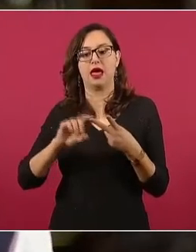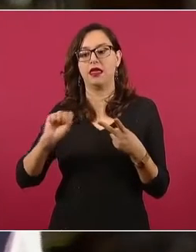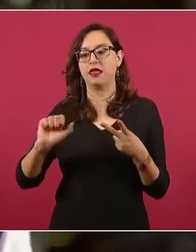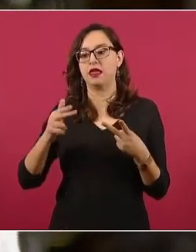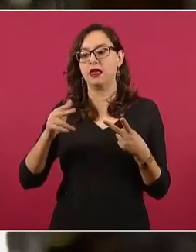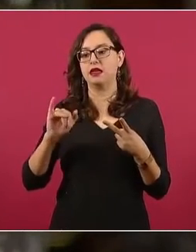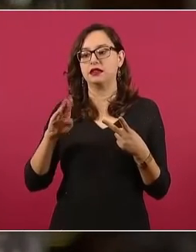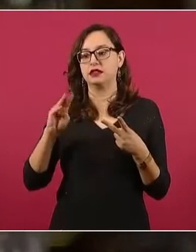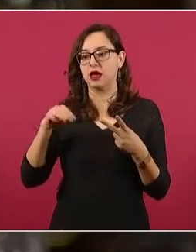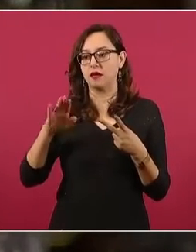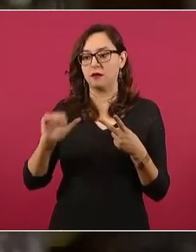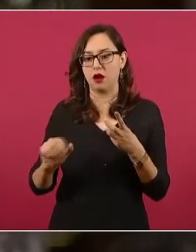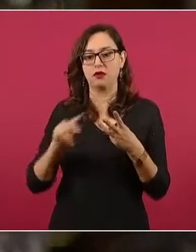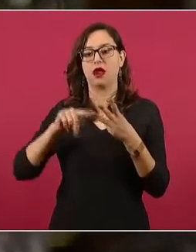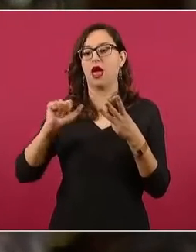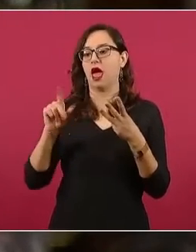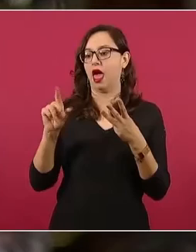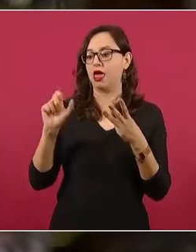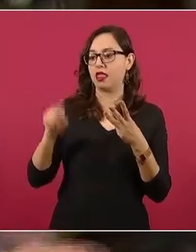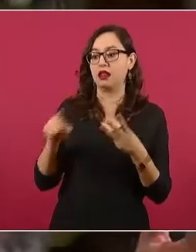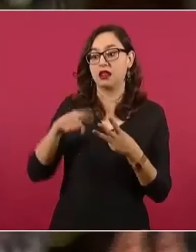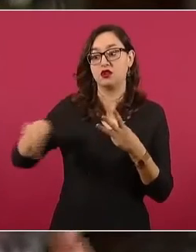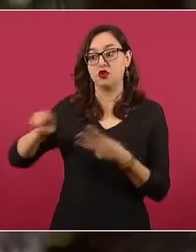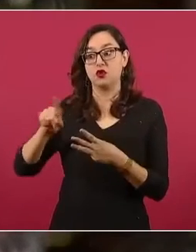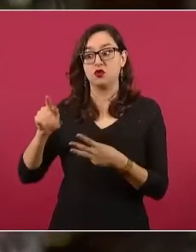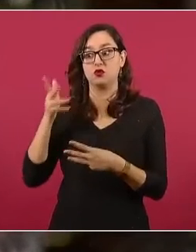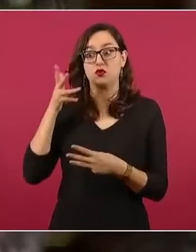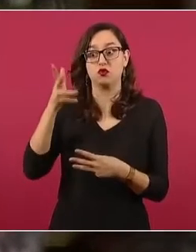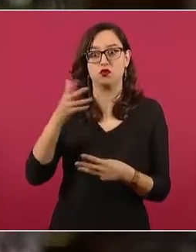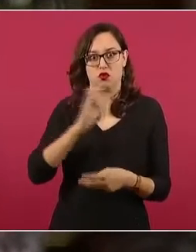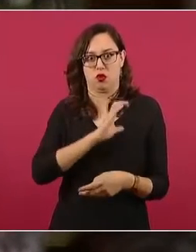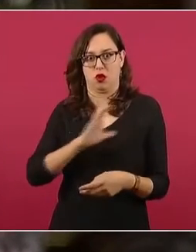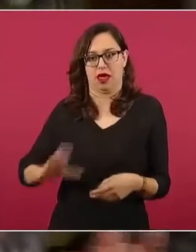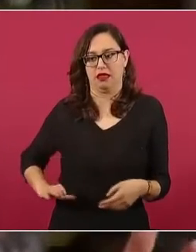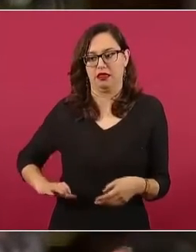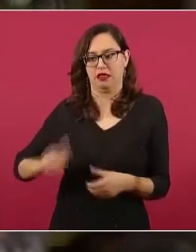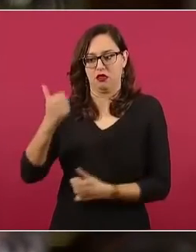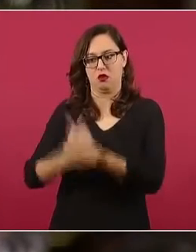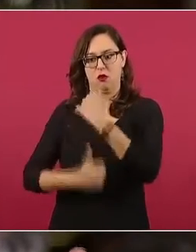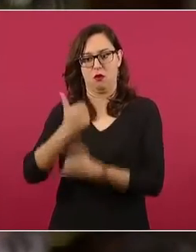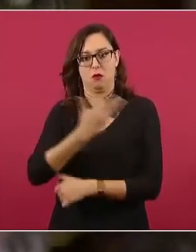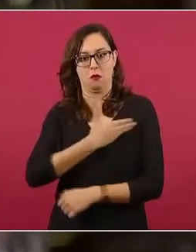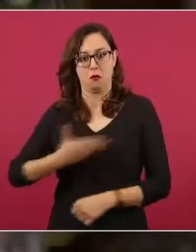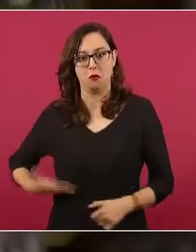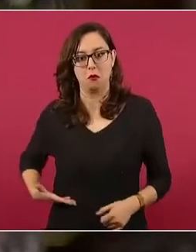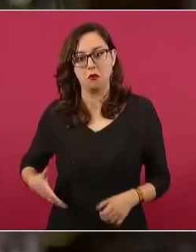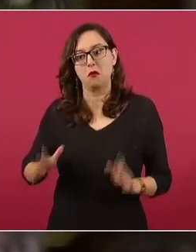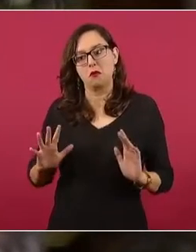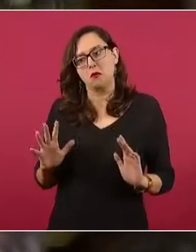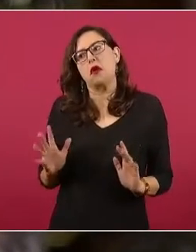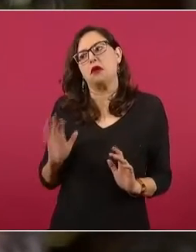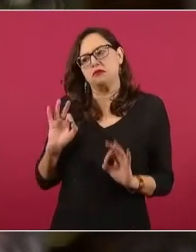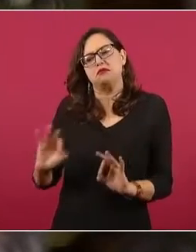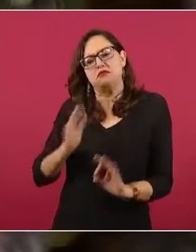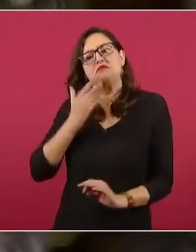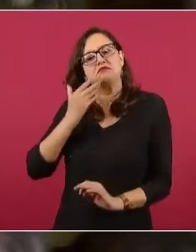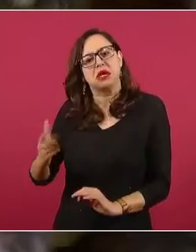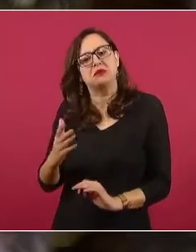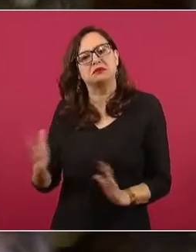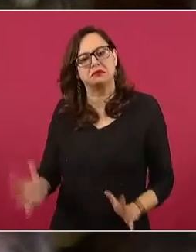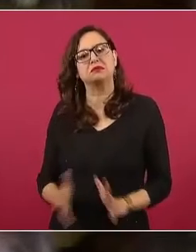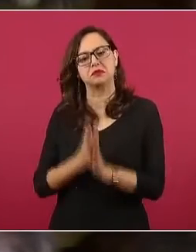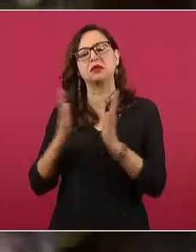también Adán, tratando de colocar su gente, lo cual es válido. La pregunta